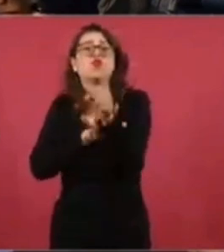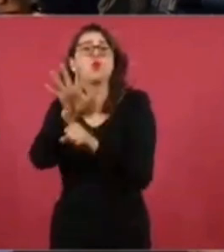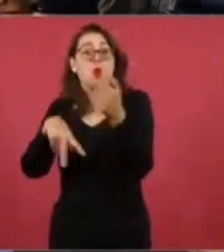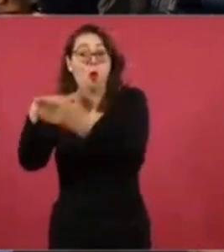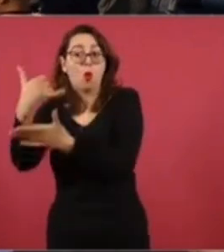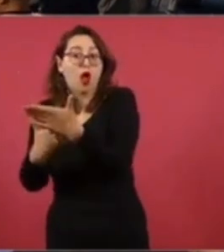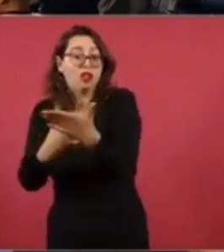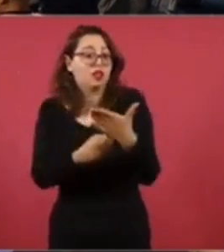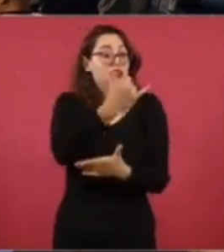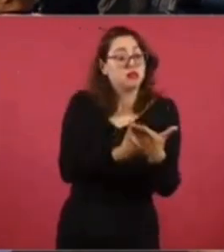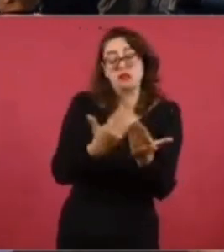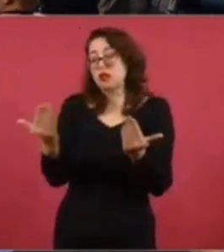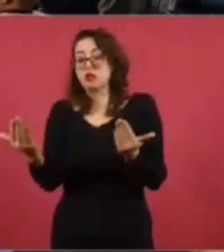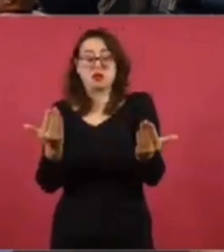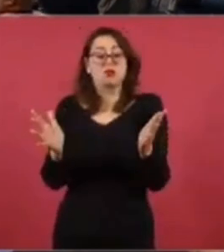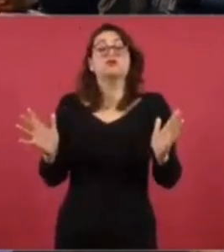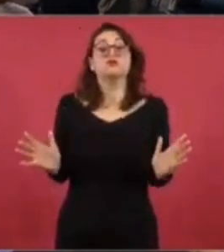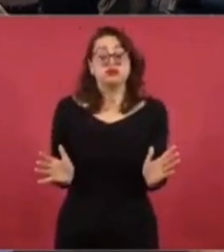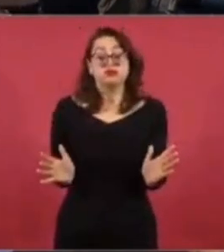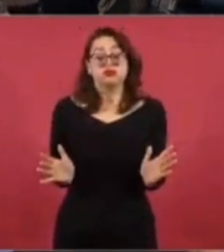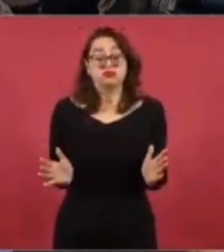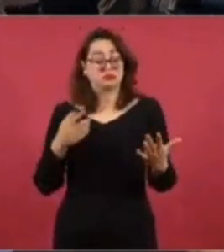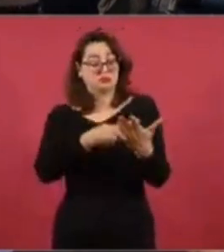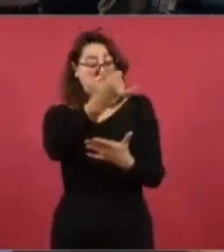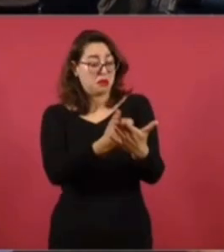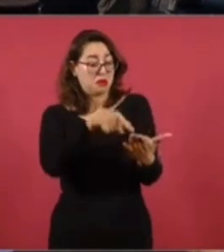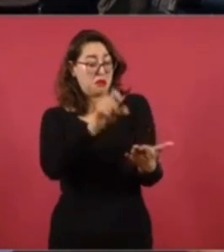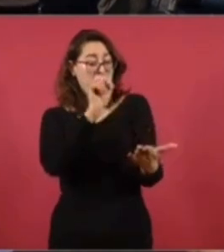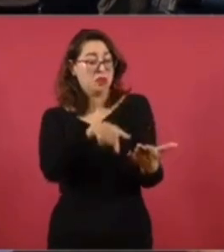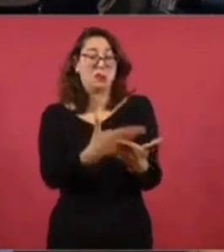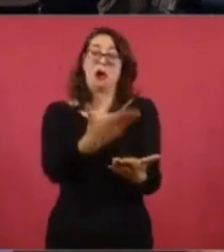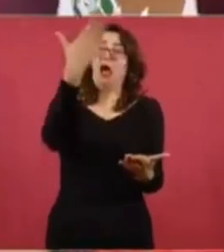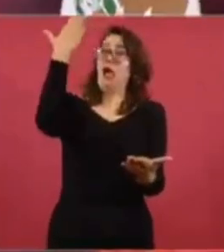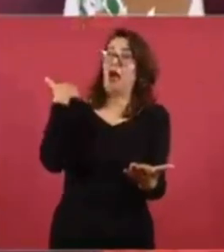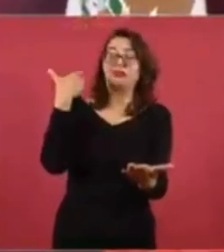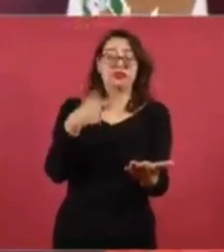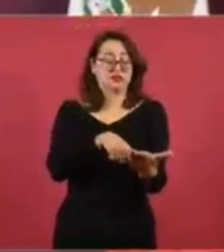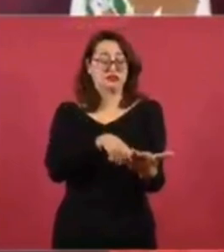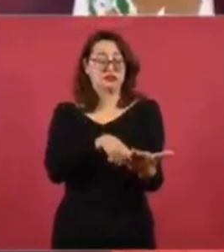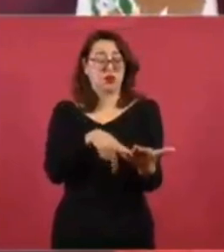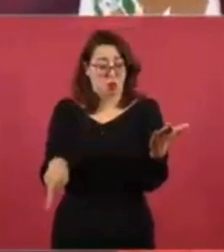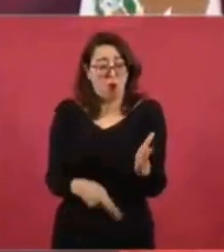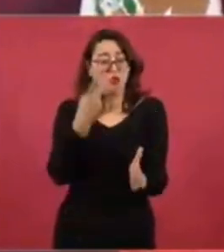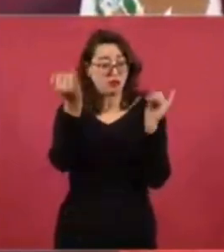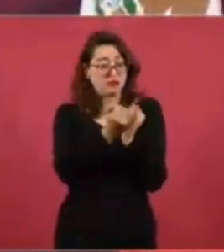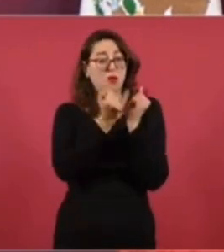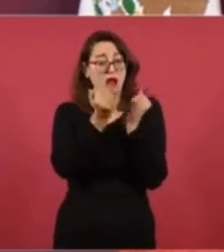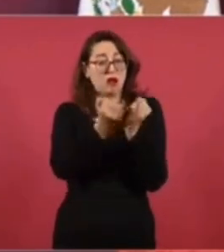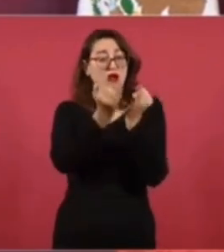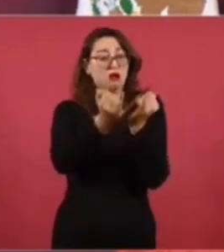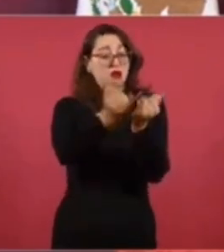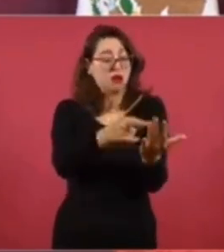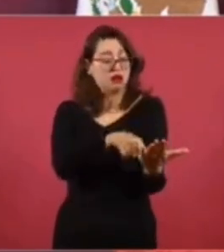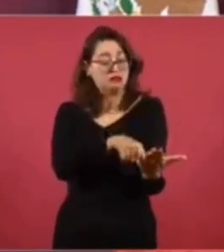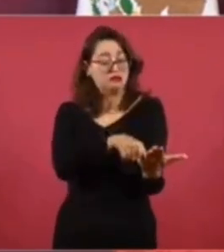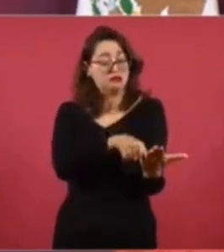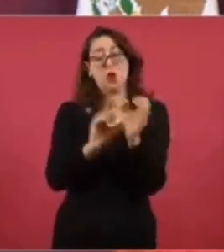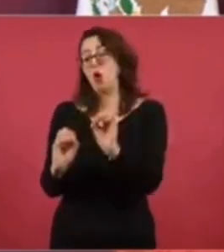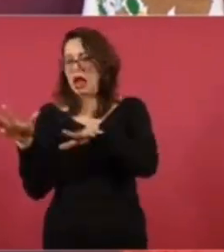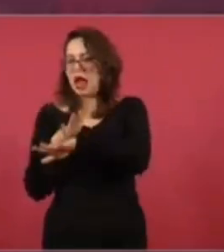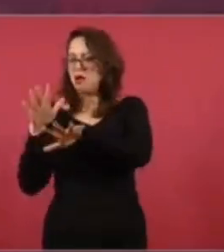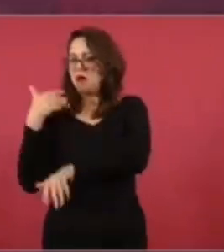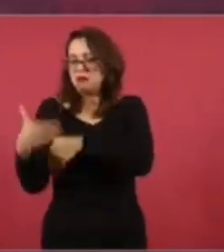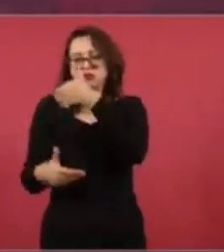¿Queremos lo que ya se tuvo durante mucho tiempo? ¿O queremos que continúe la transformación?